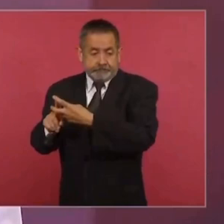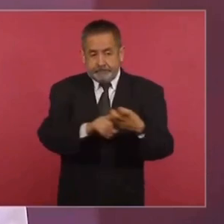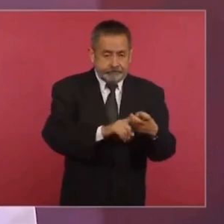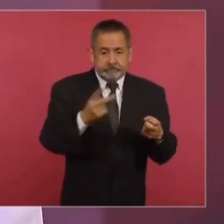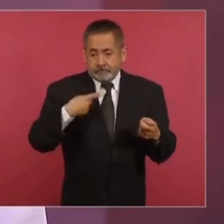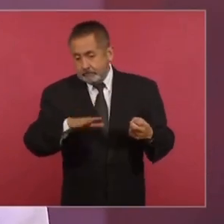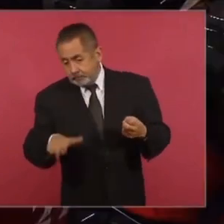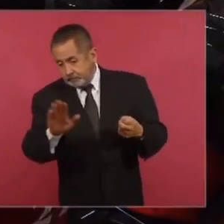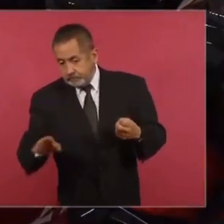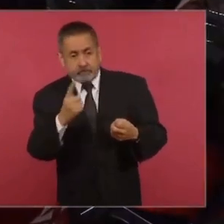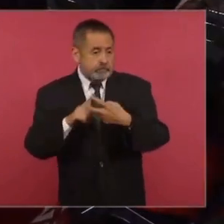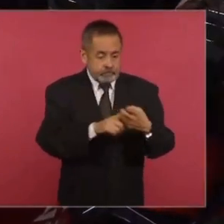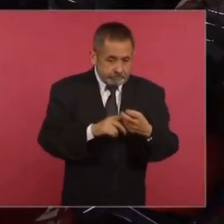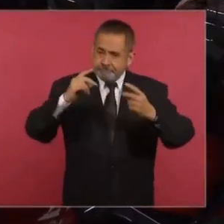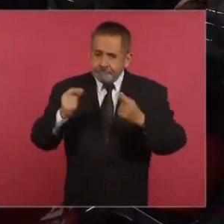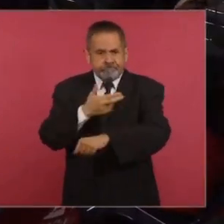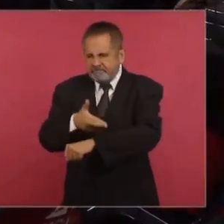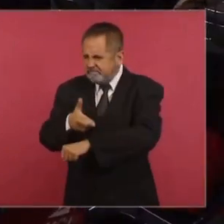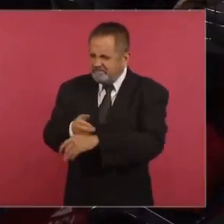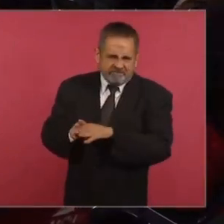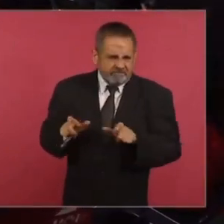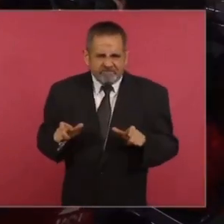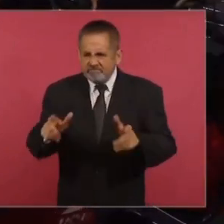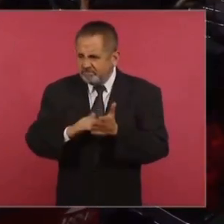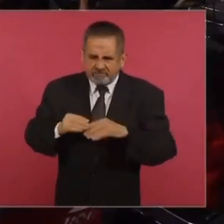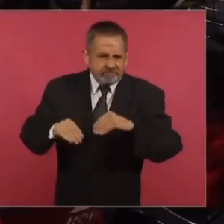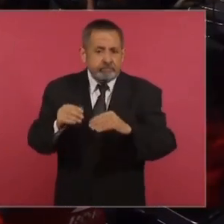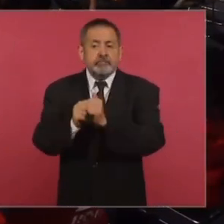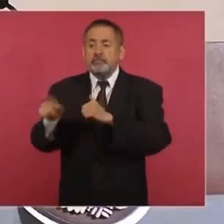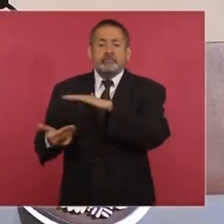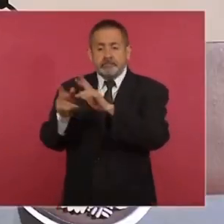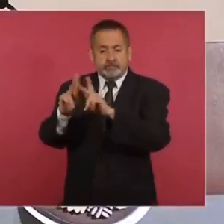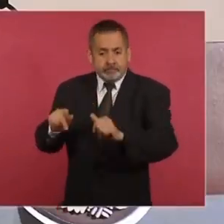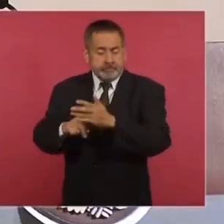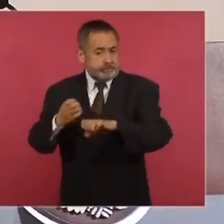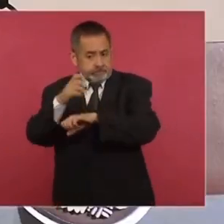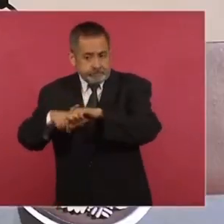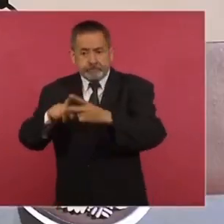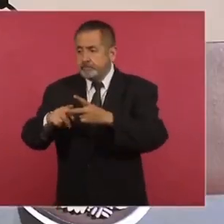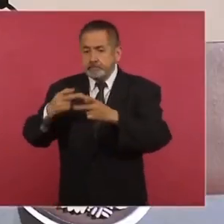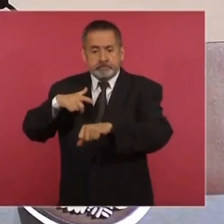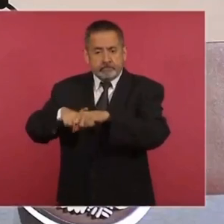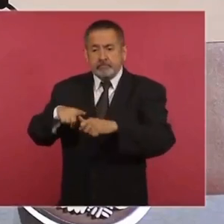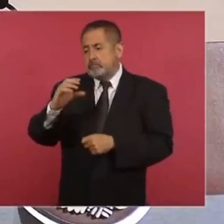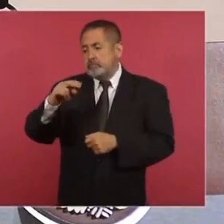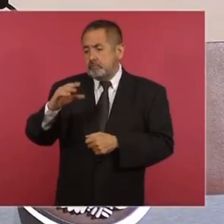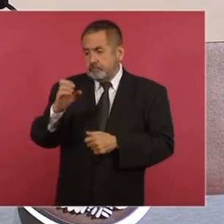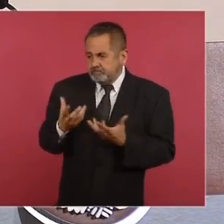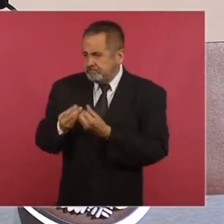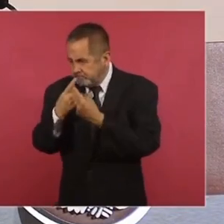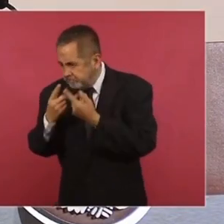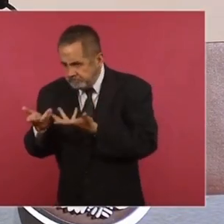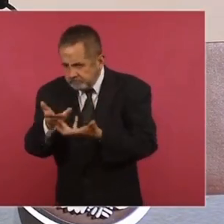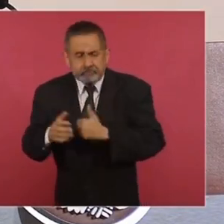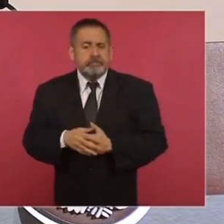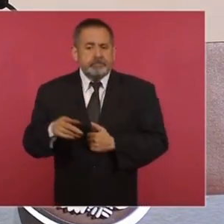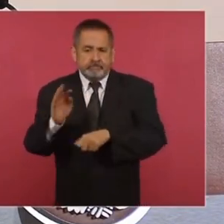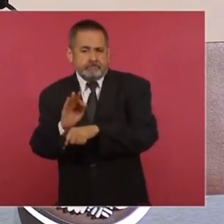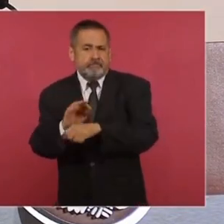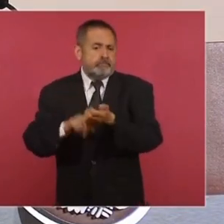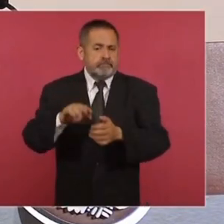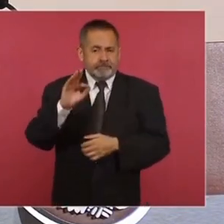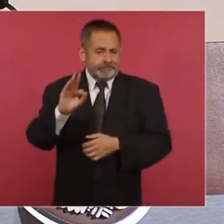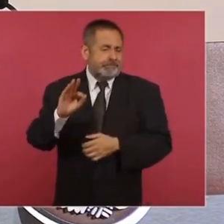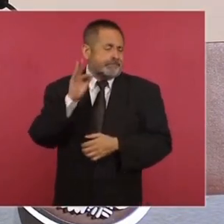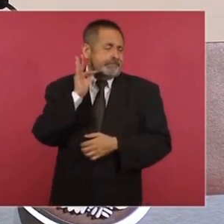coordinamos las acciones correspondientes para atender la situación a través de la Mesa de Construcción de Paz Estatal y Personal de la CONACE, el cual reforzó el trabajo de las Fiscalías